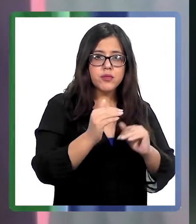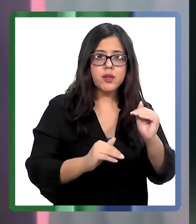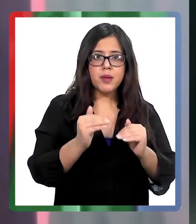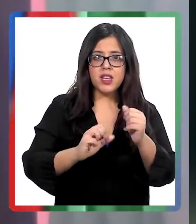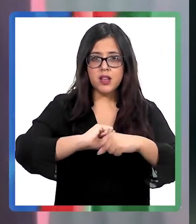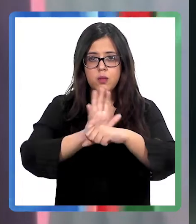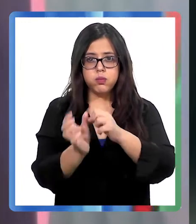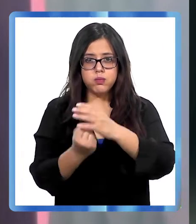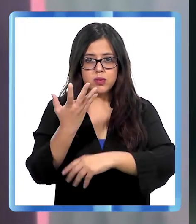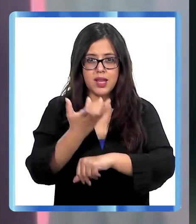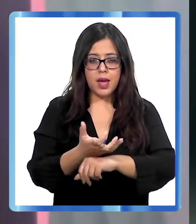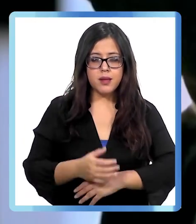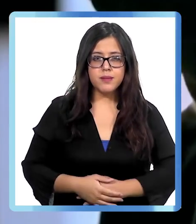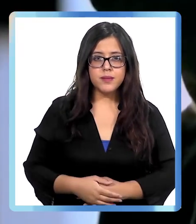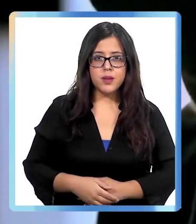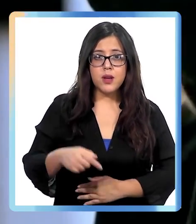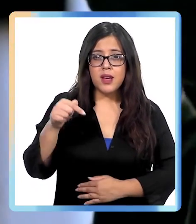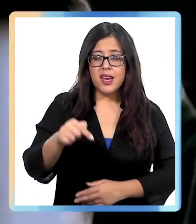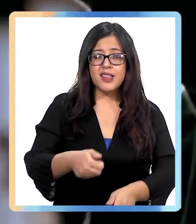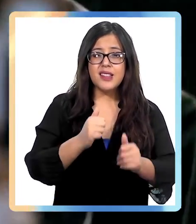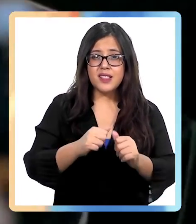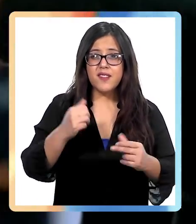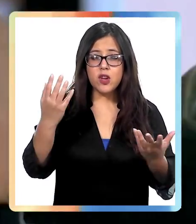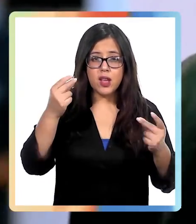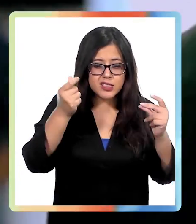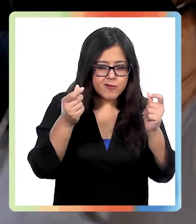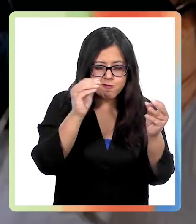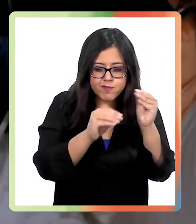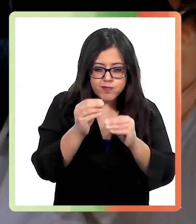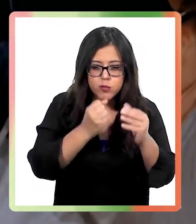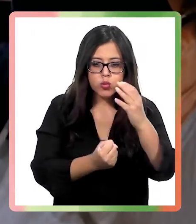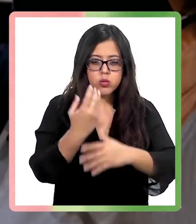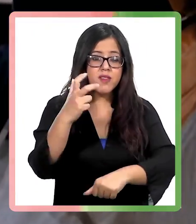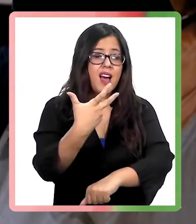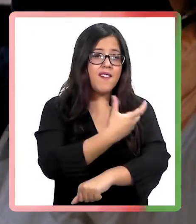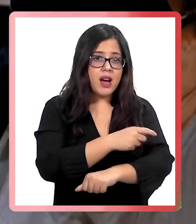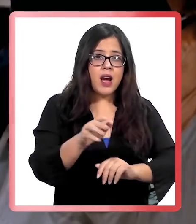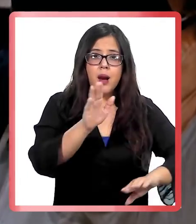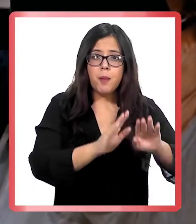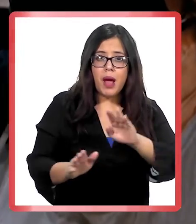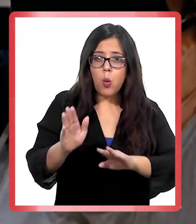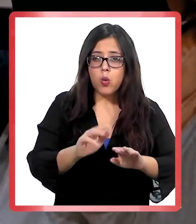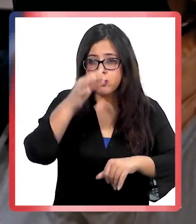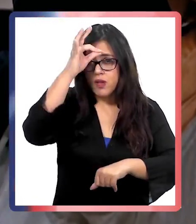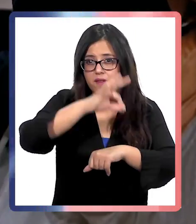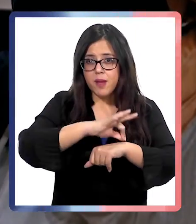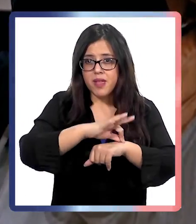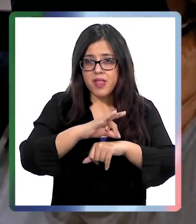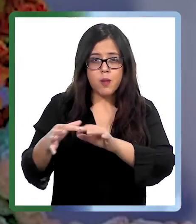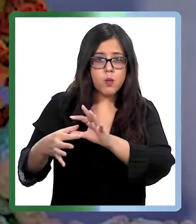según las variantes que están circulando. Este reto de crear constantemente nuevas vacunas para protegerse de